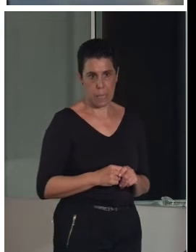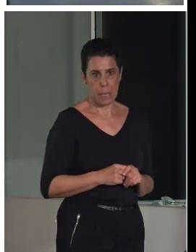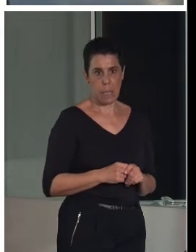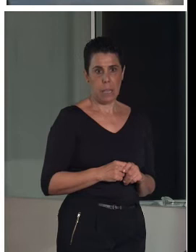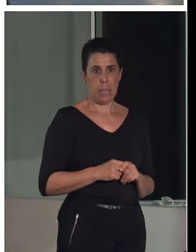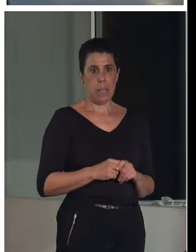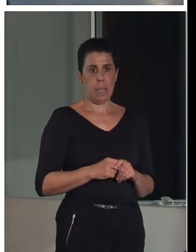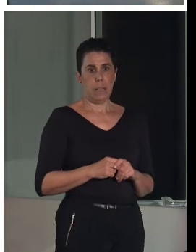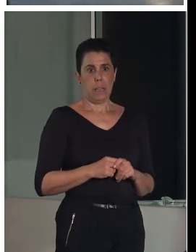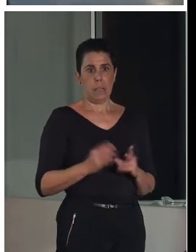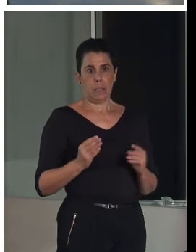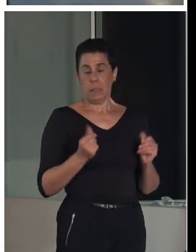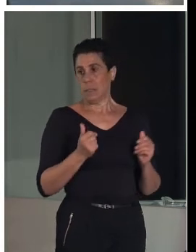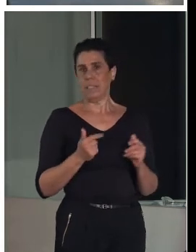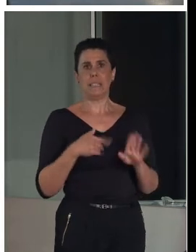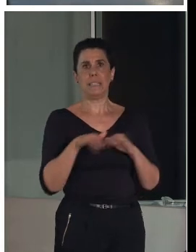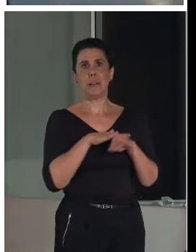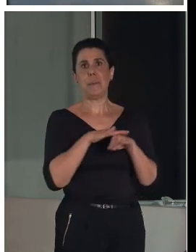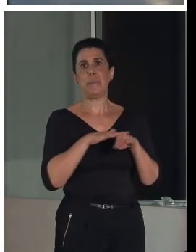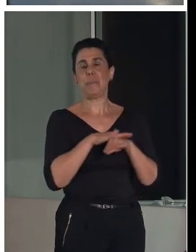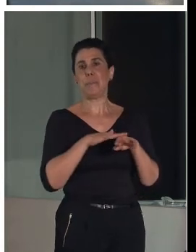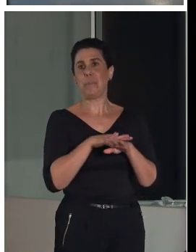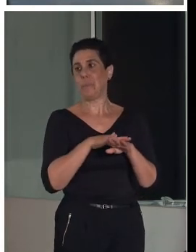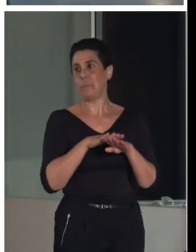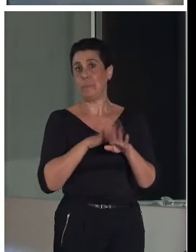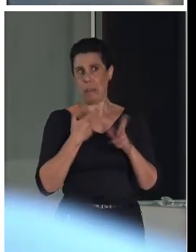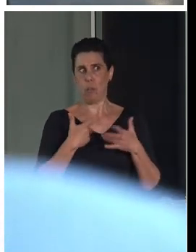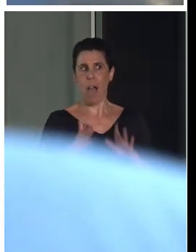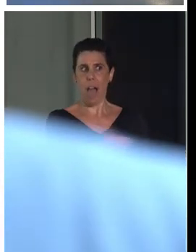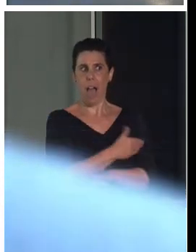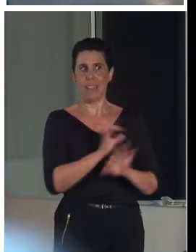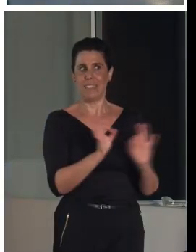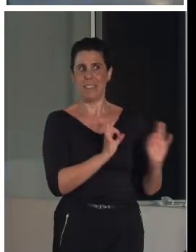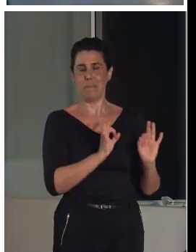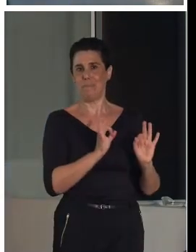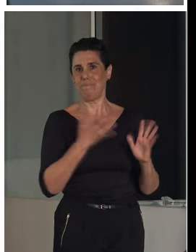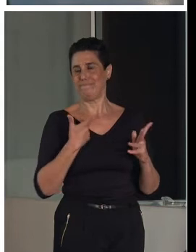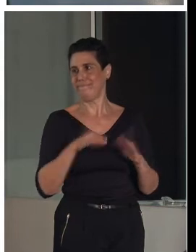Pues se me ha ido. Perdón. Lo teníamos preparado, ¿eh? Ya lo siento.